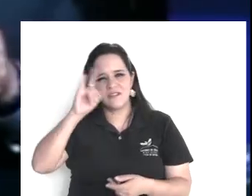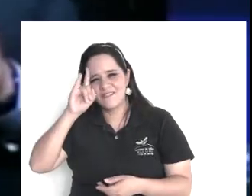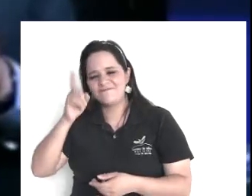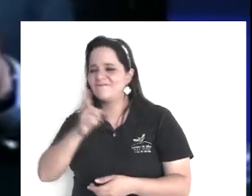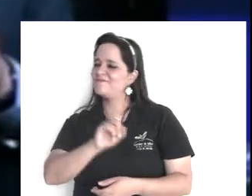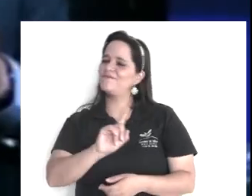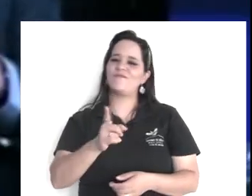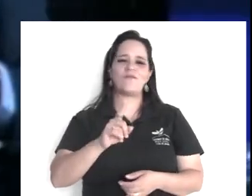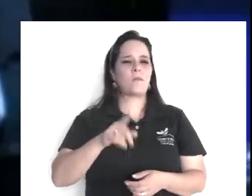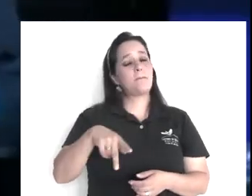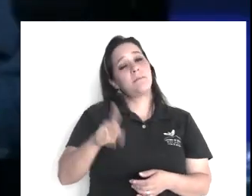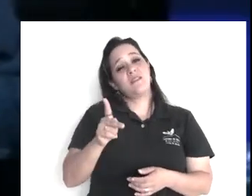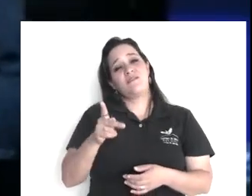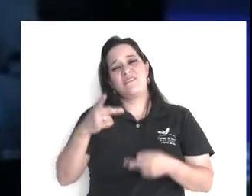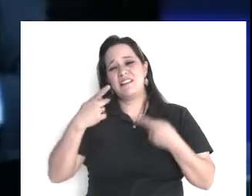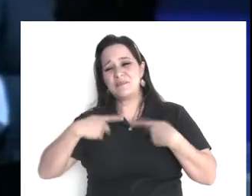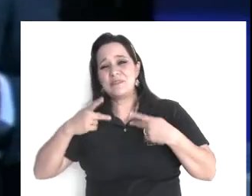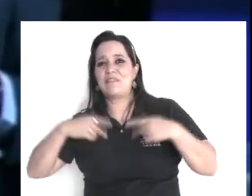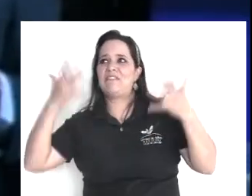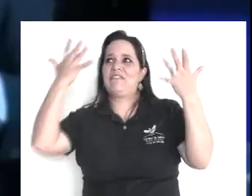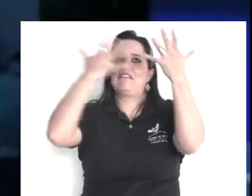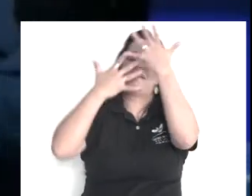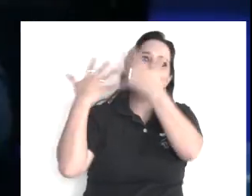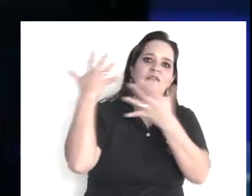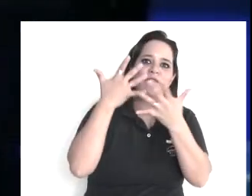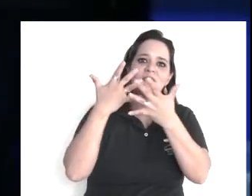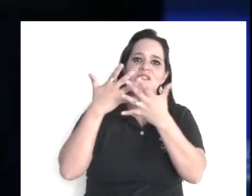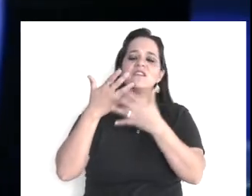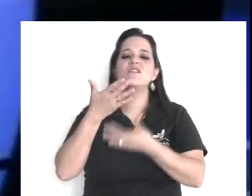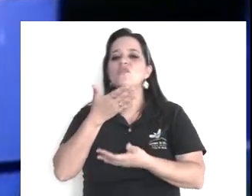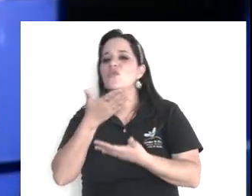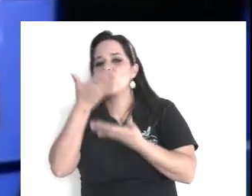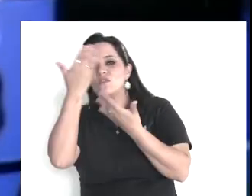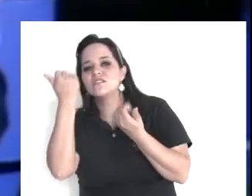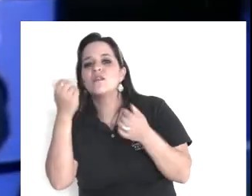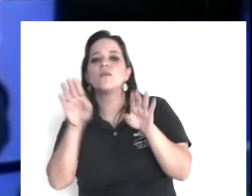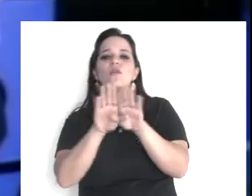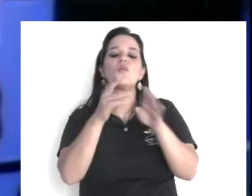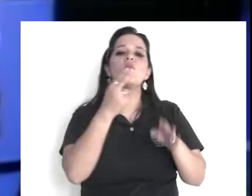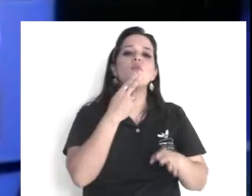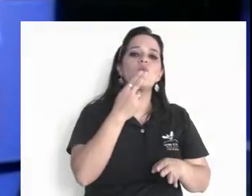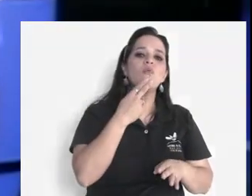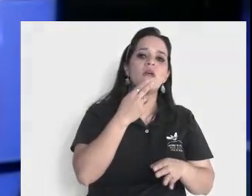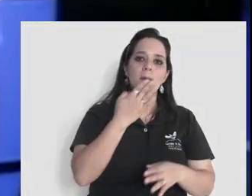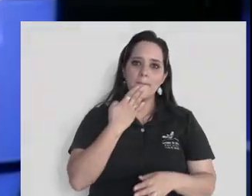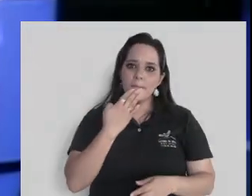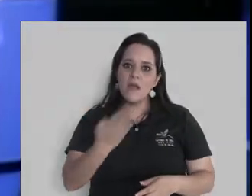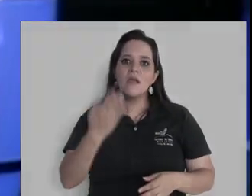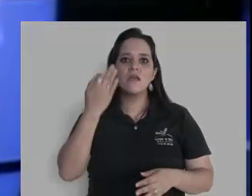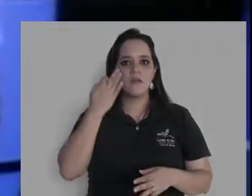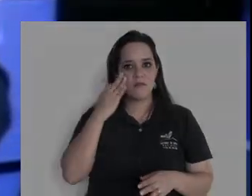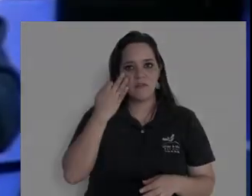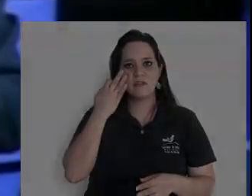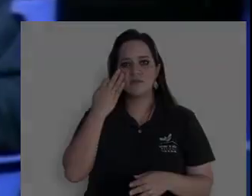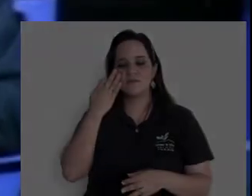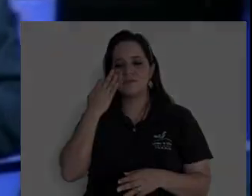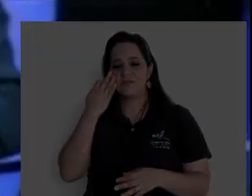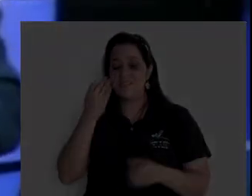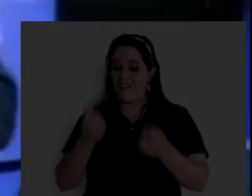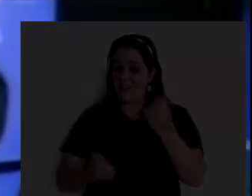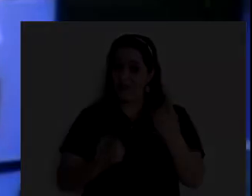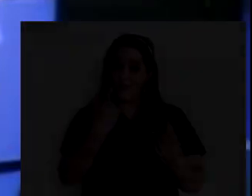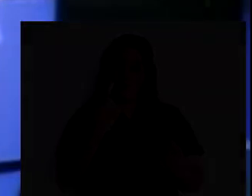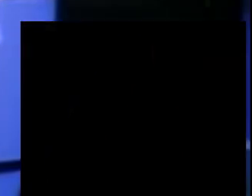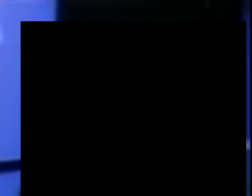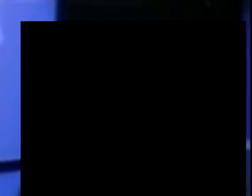no quiero satanizar Facebook, pero algunos están tan atrapados, que deberían de cerrar